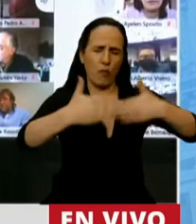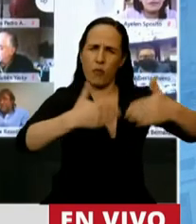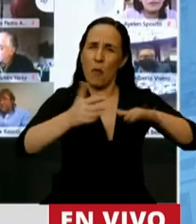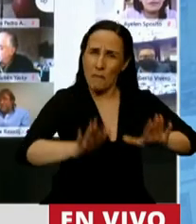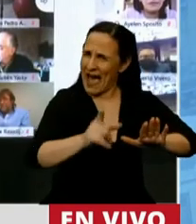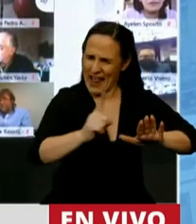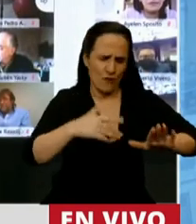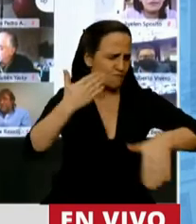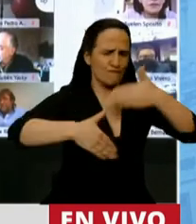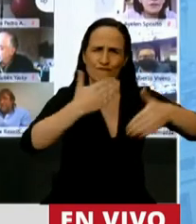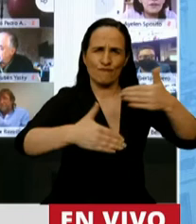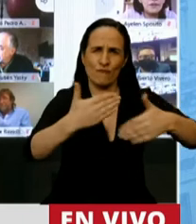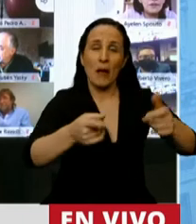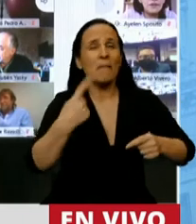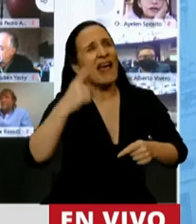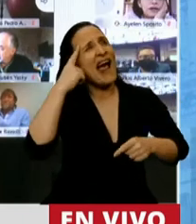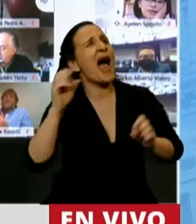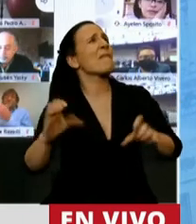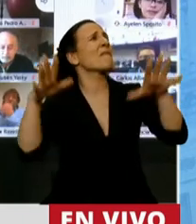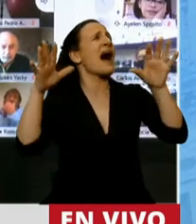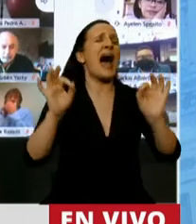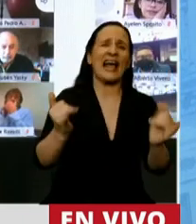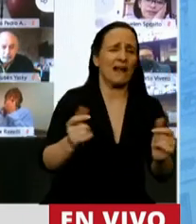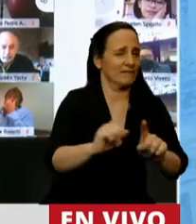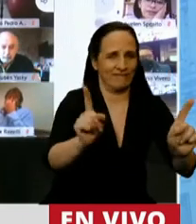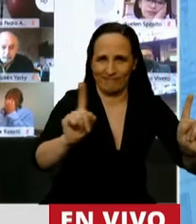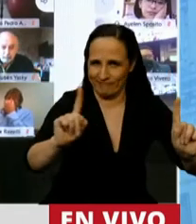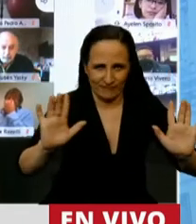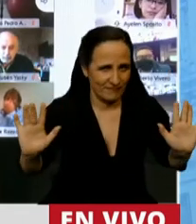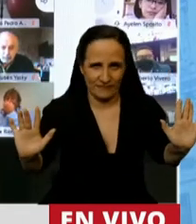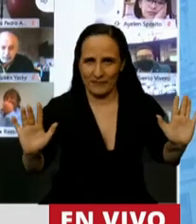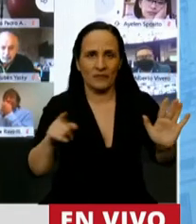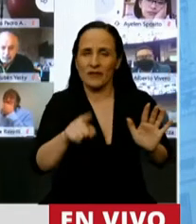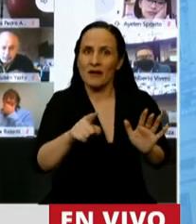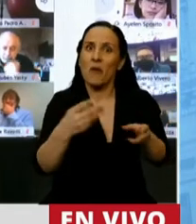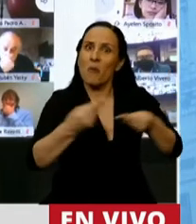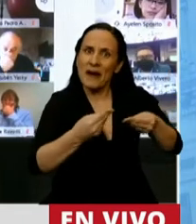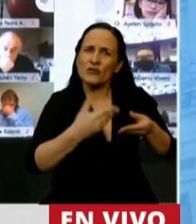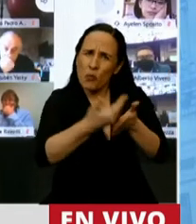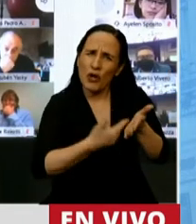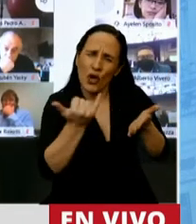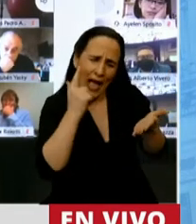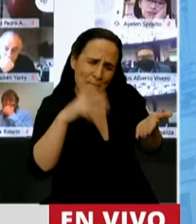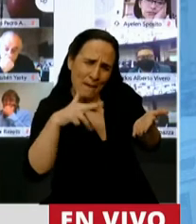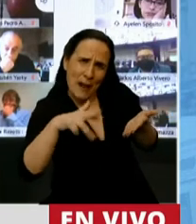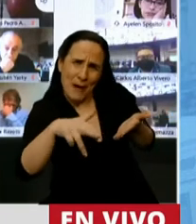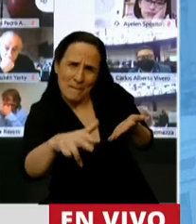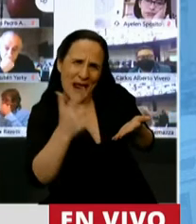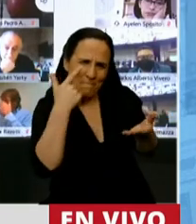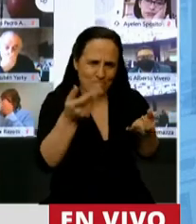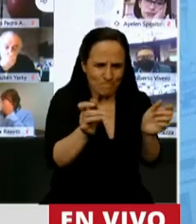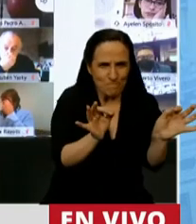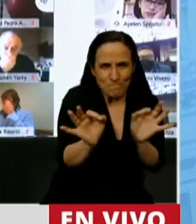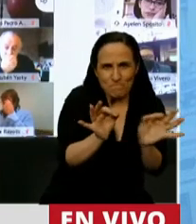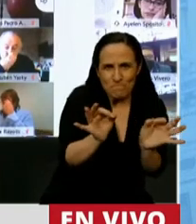depositar la confianza en jugadas mágicas o salvadoras. Y por eso, señor presidente, este presupuesto presenta previsiones racionales y prudentes